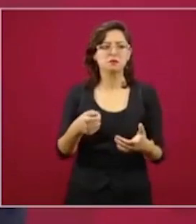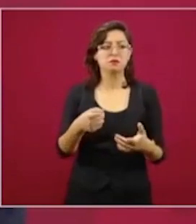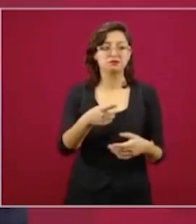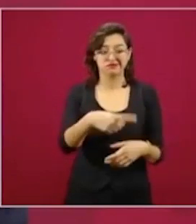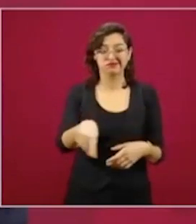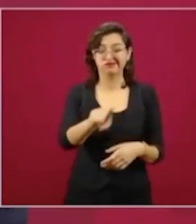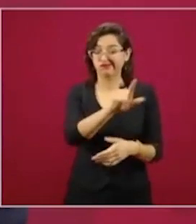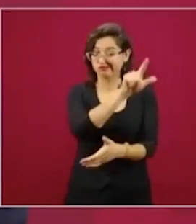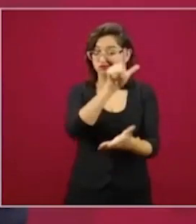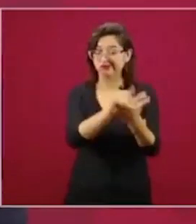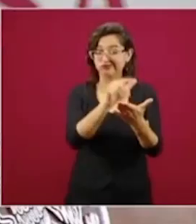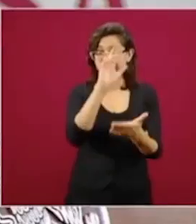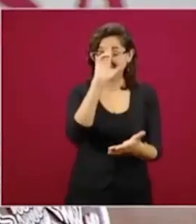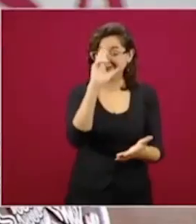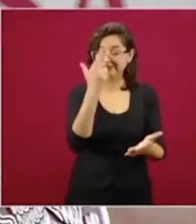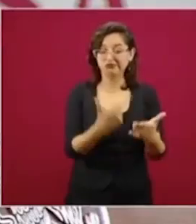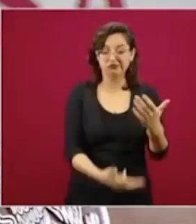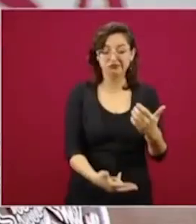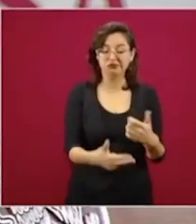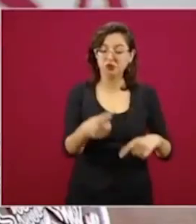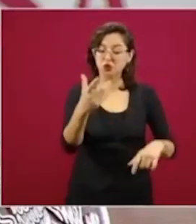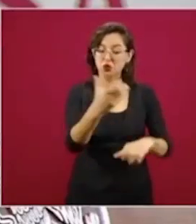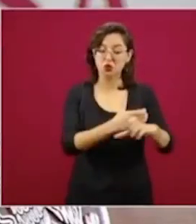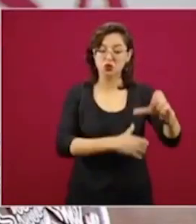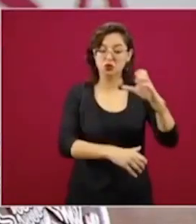ilícita, que se han